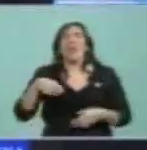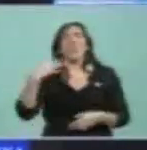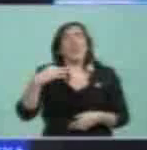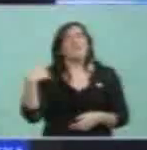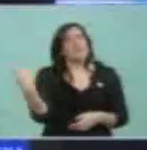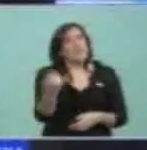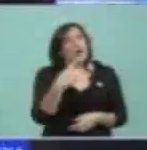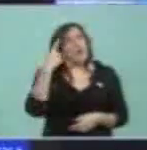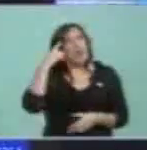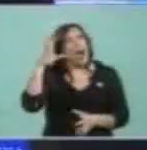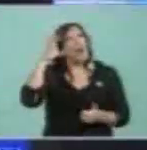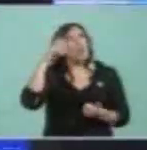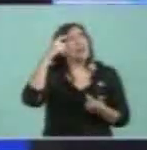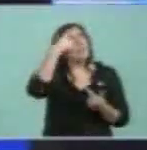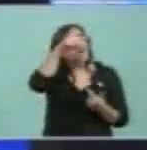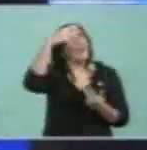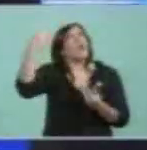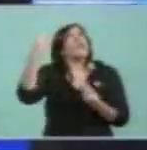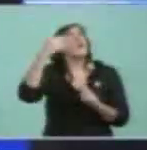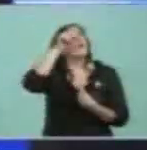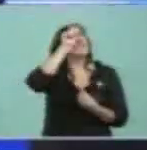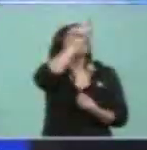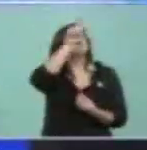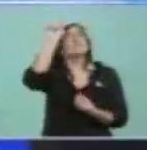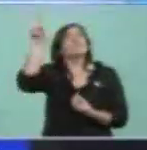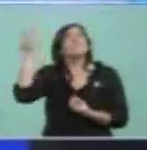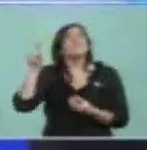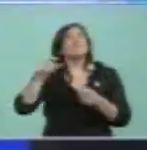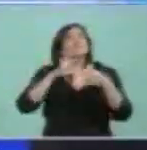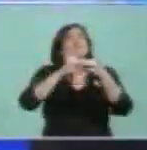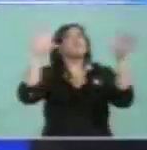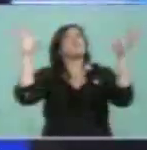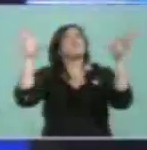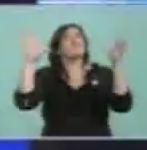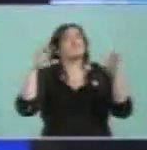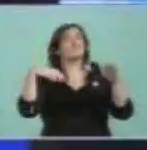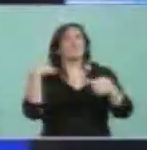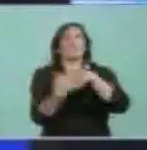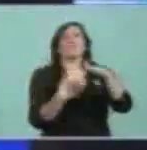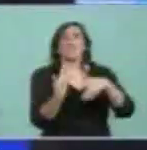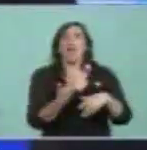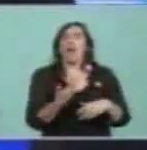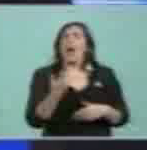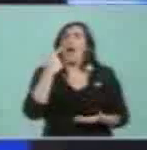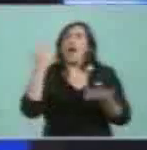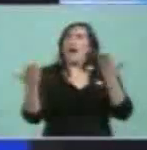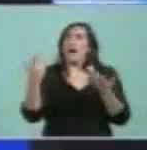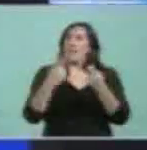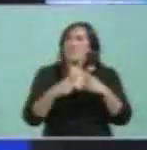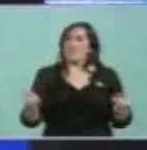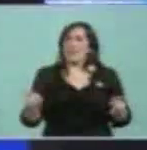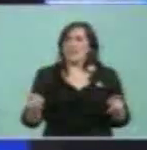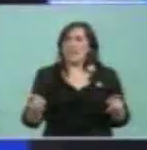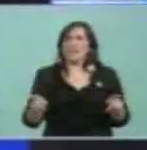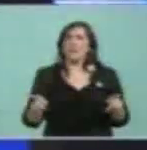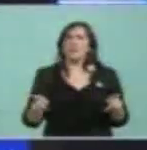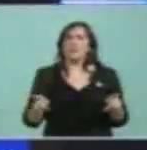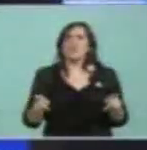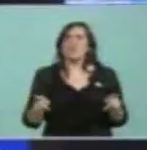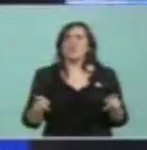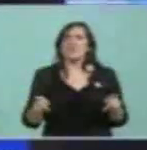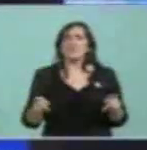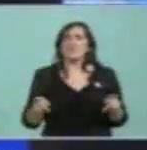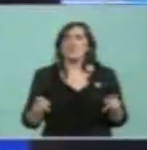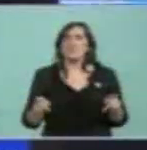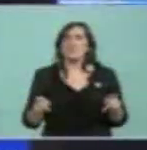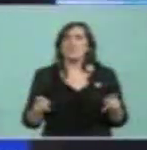cosas y estas imágenes? Con una diferencia. Allá nos enterábamos de la revolución francesa dos años